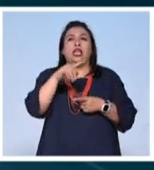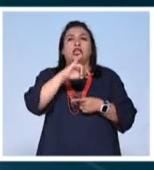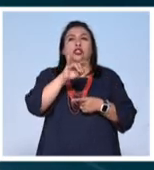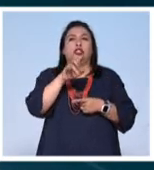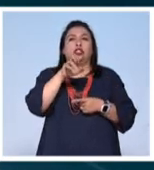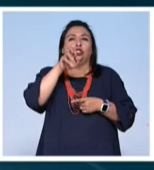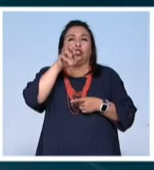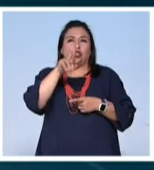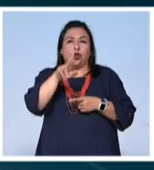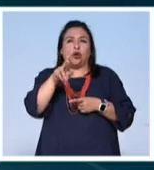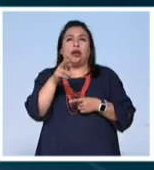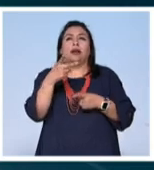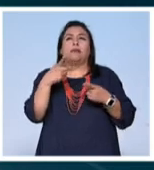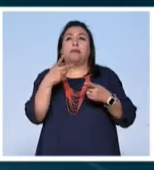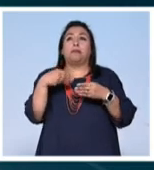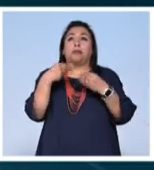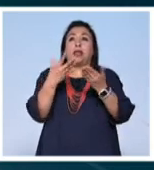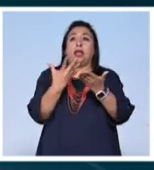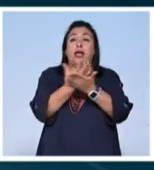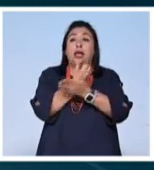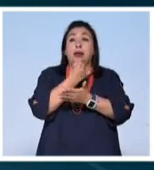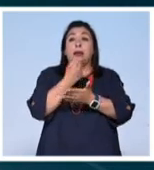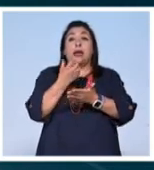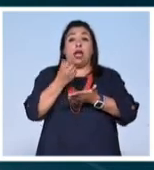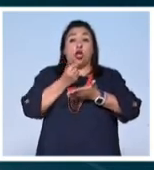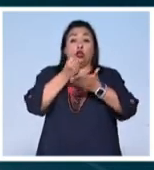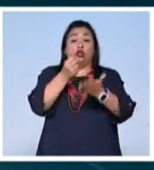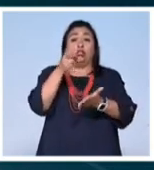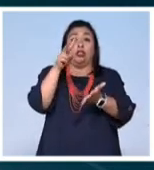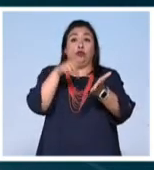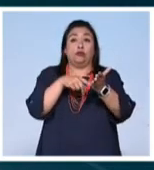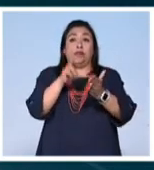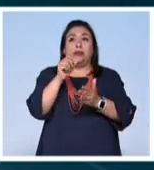con el que Joaquin Phoenix obtuvo el Oscar a Mejor Actor en 2020